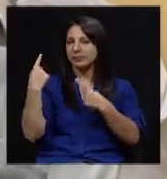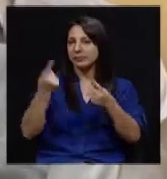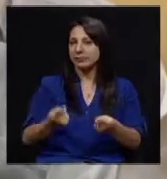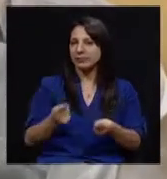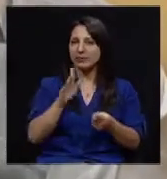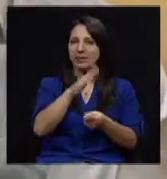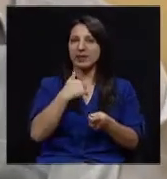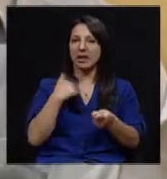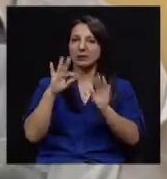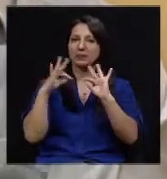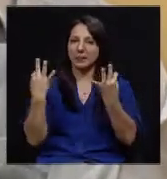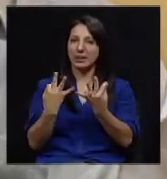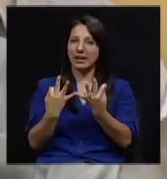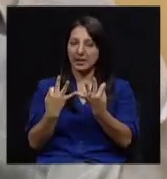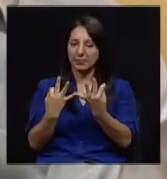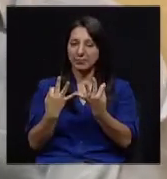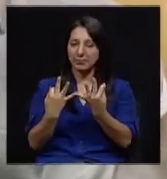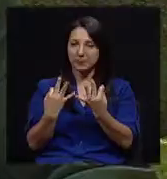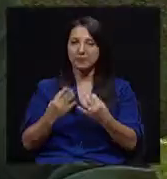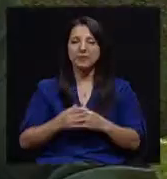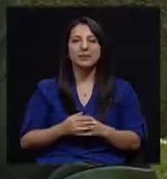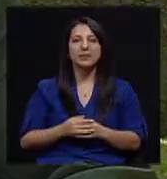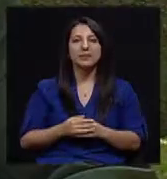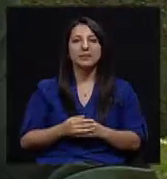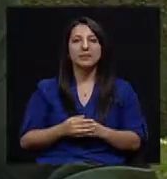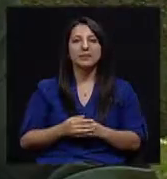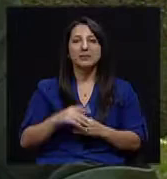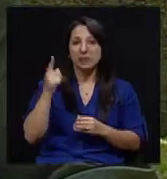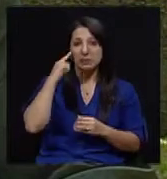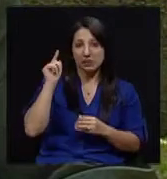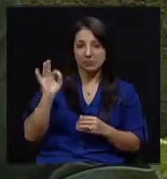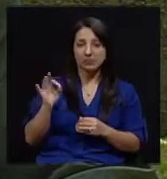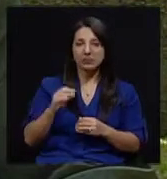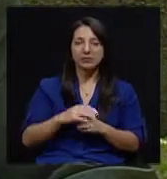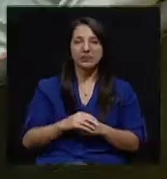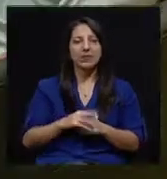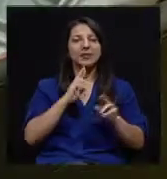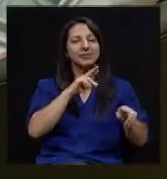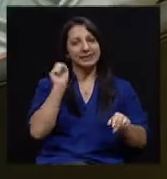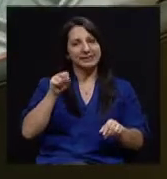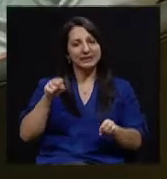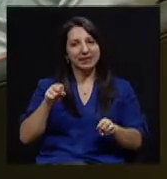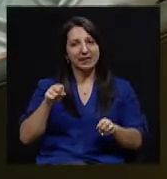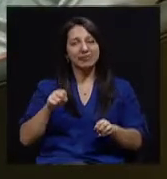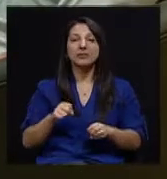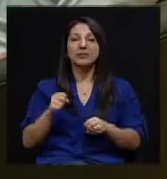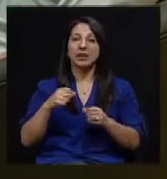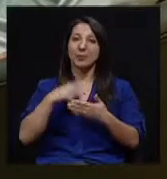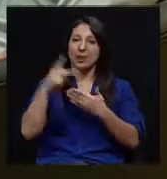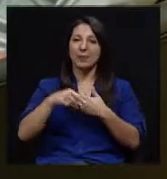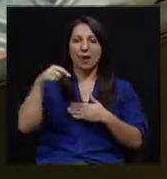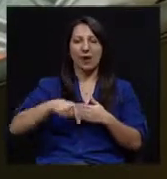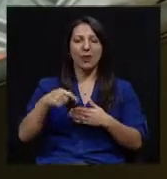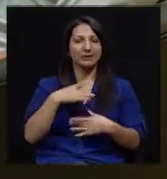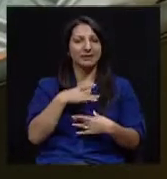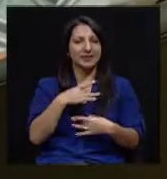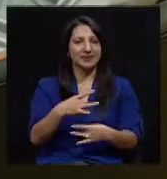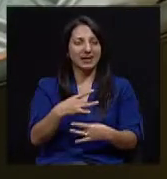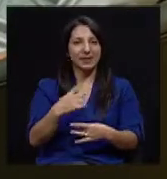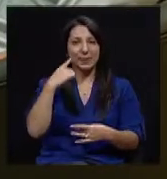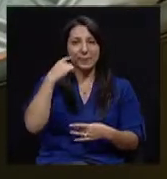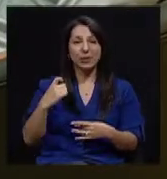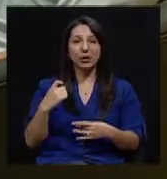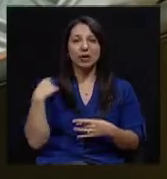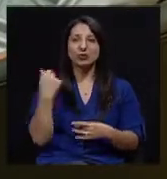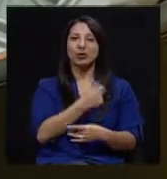entorno familiar como tal. ¿Qué te parece, Seidy? Claro, realmente el programa de hoy ha sido muy interesante porque le